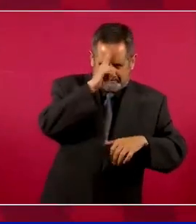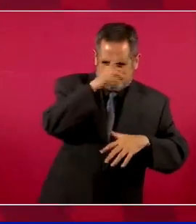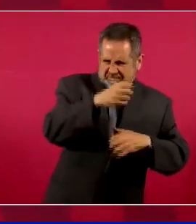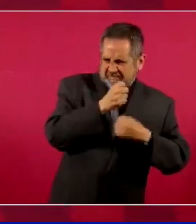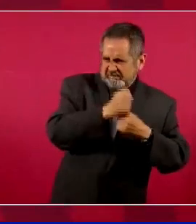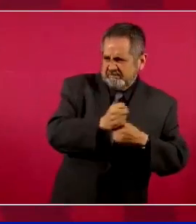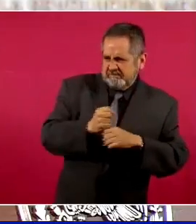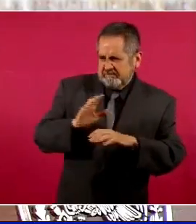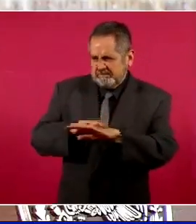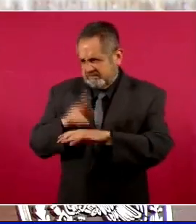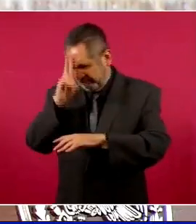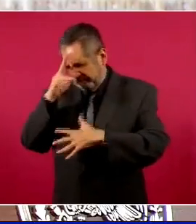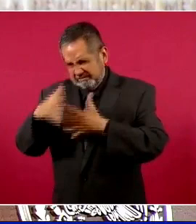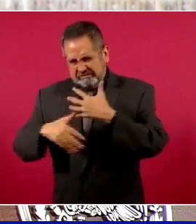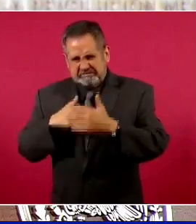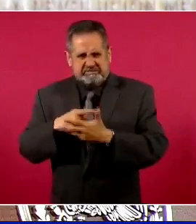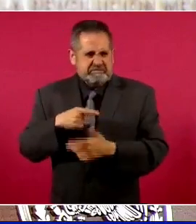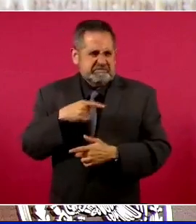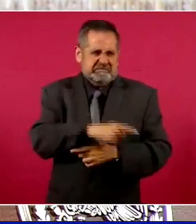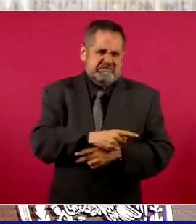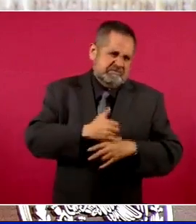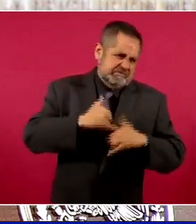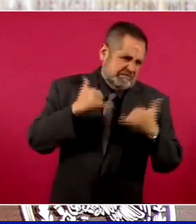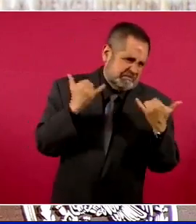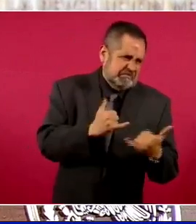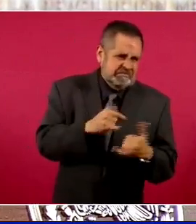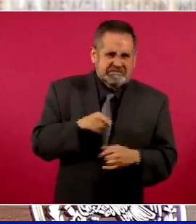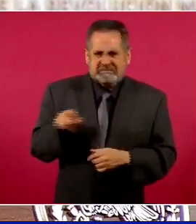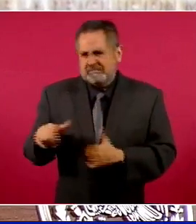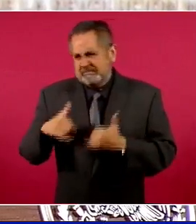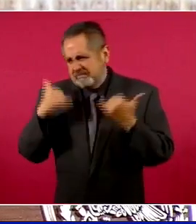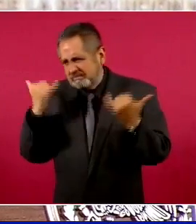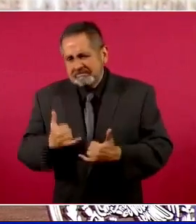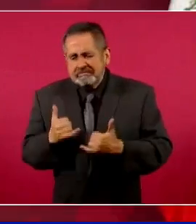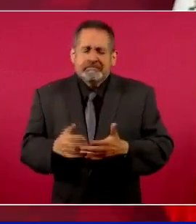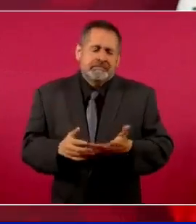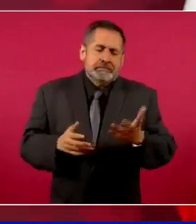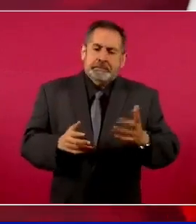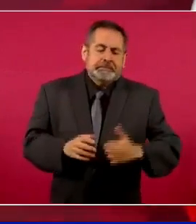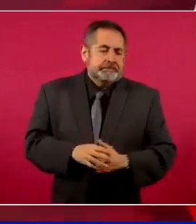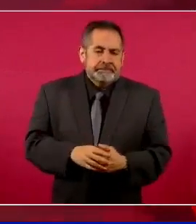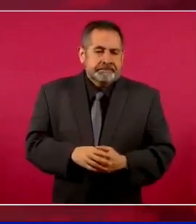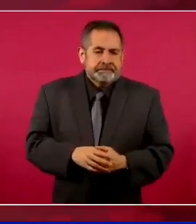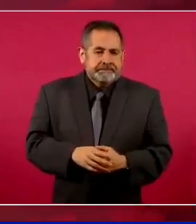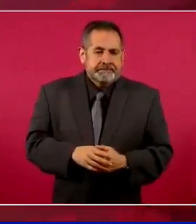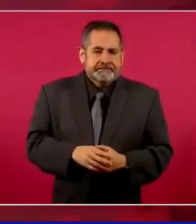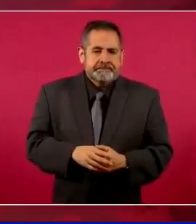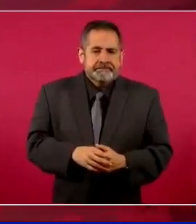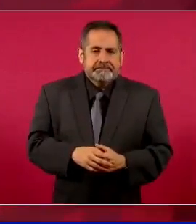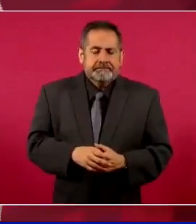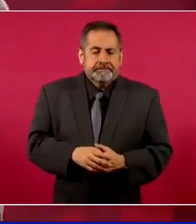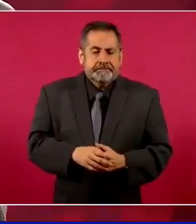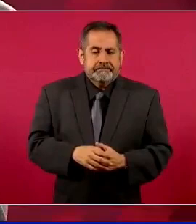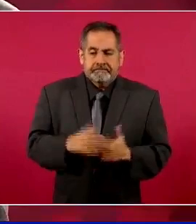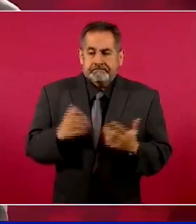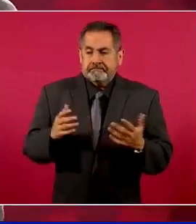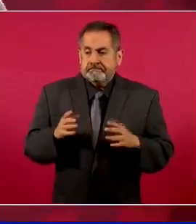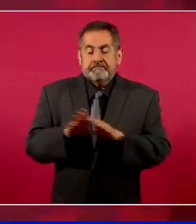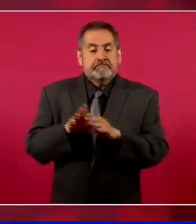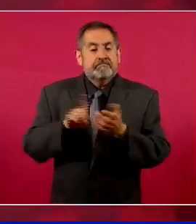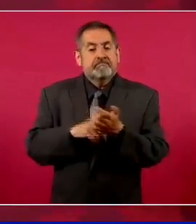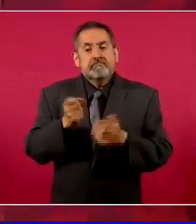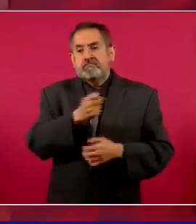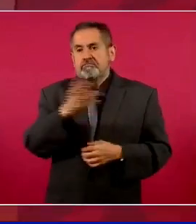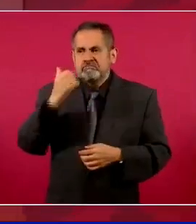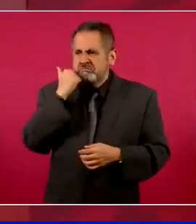los más irracionales que quieren que